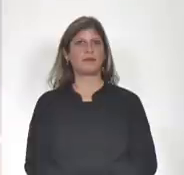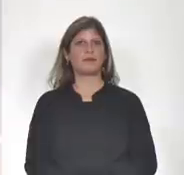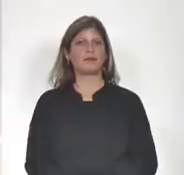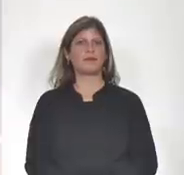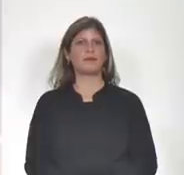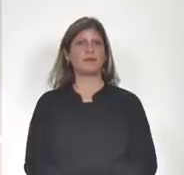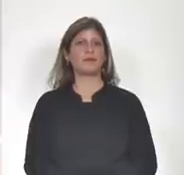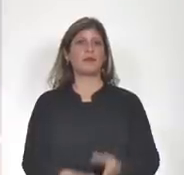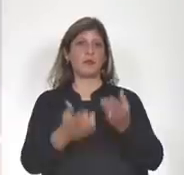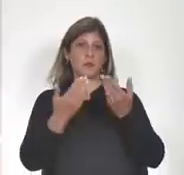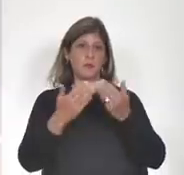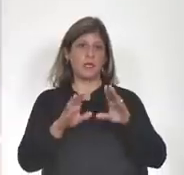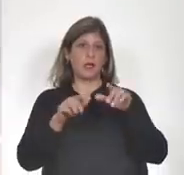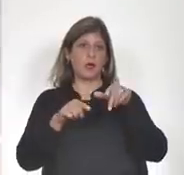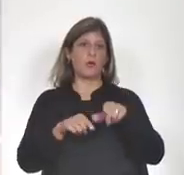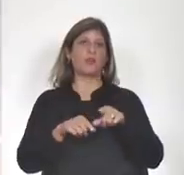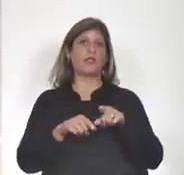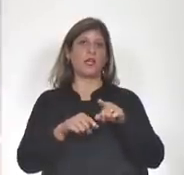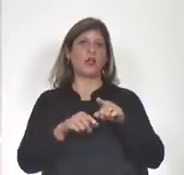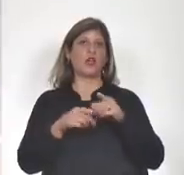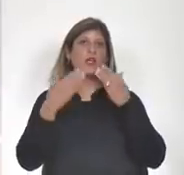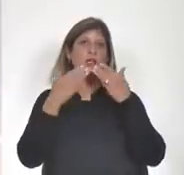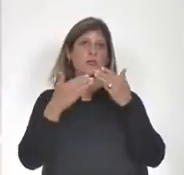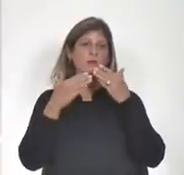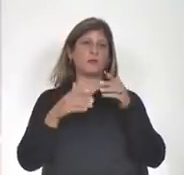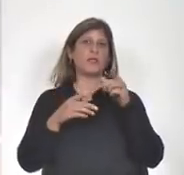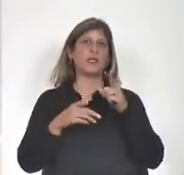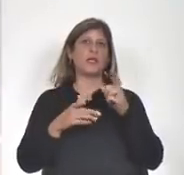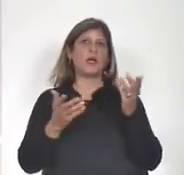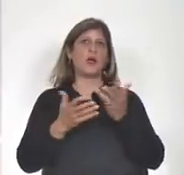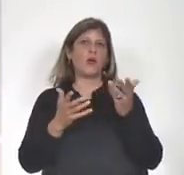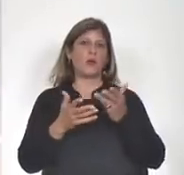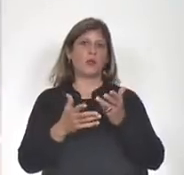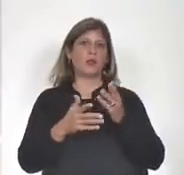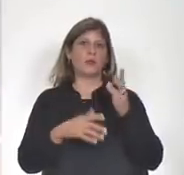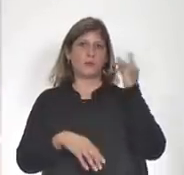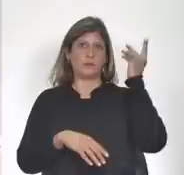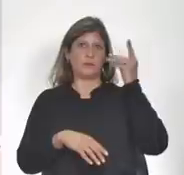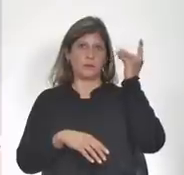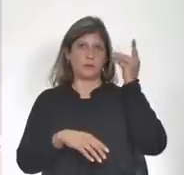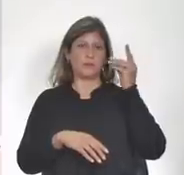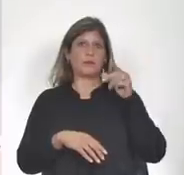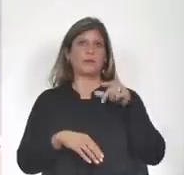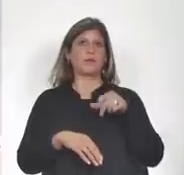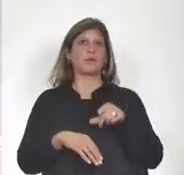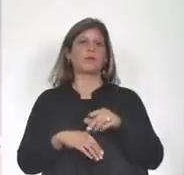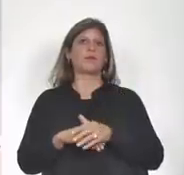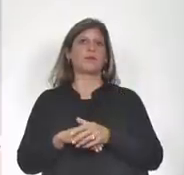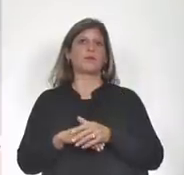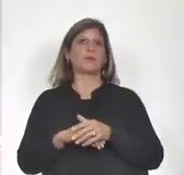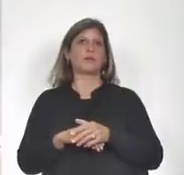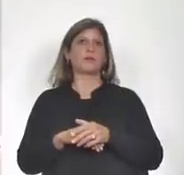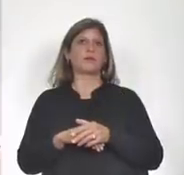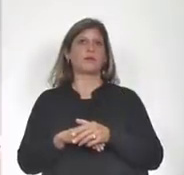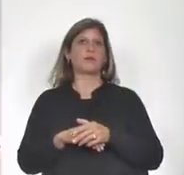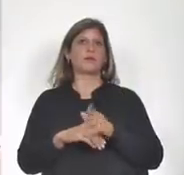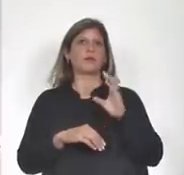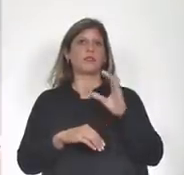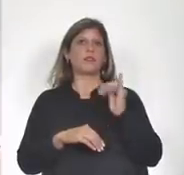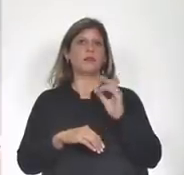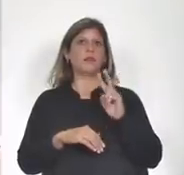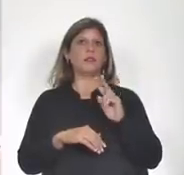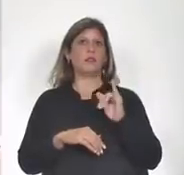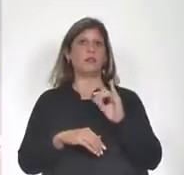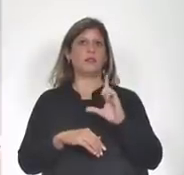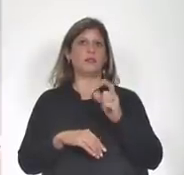Para comenzar con la interpelación, tiene la palabra el miembro interpelante, el diputado Gonzalo Civil.